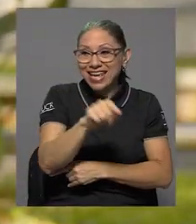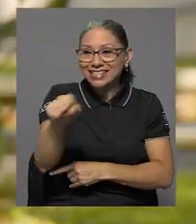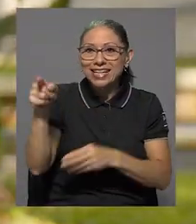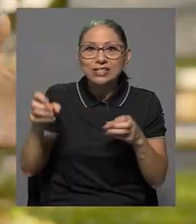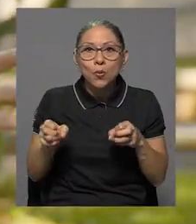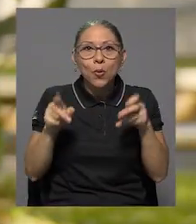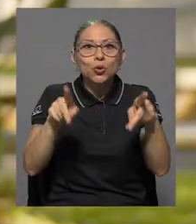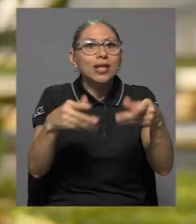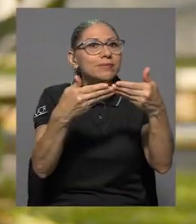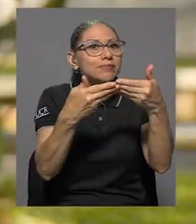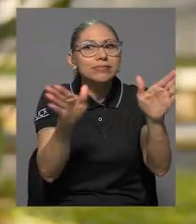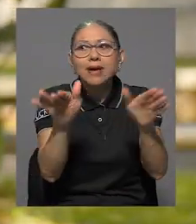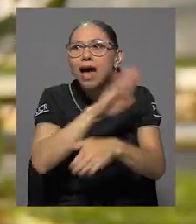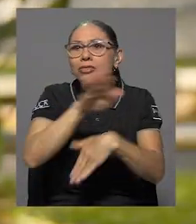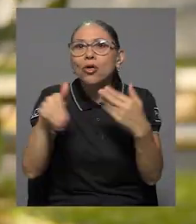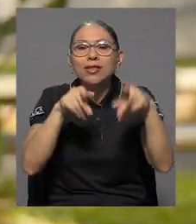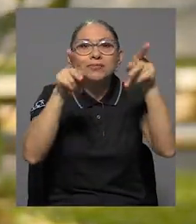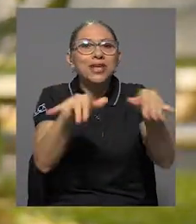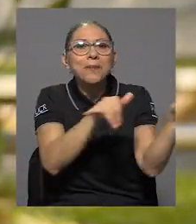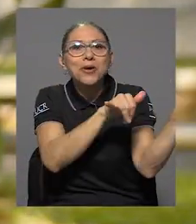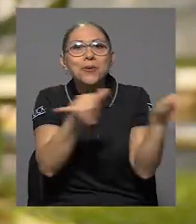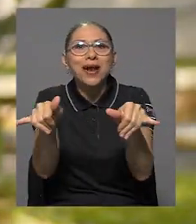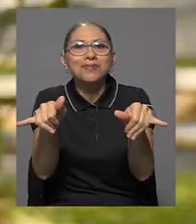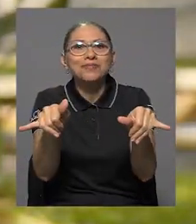Rica, facilitar estos espacios a todos por igual.